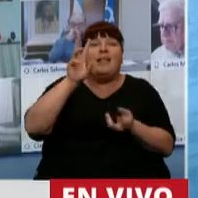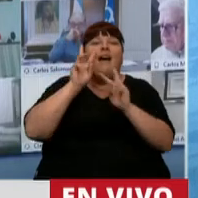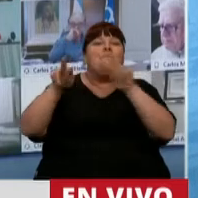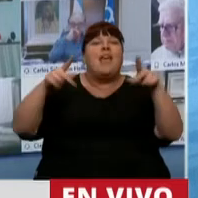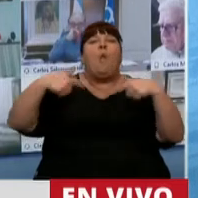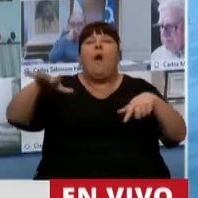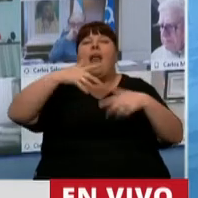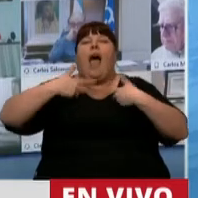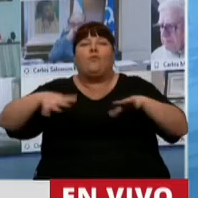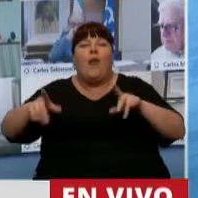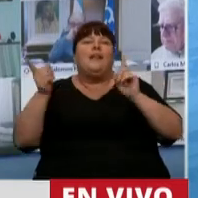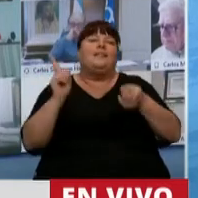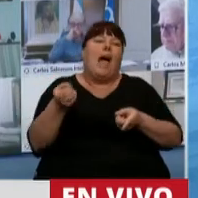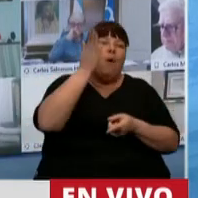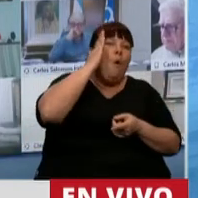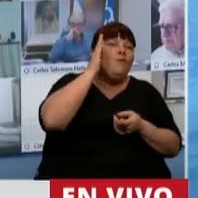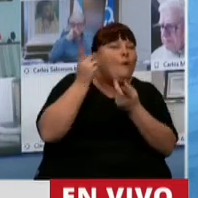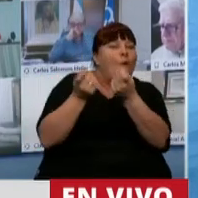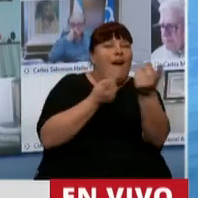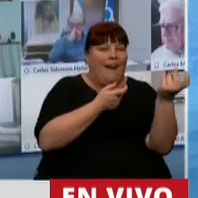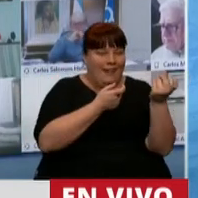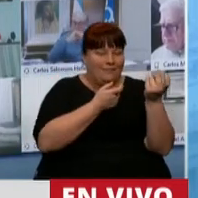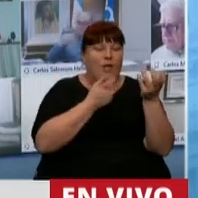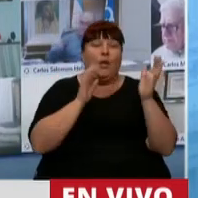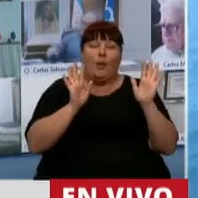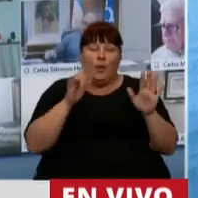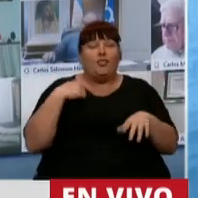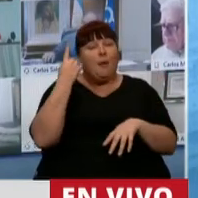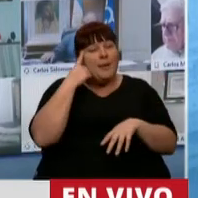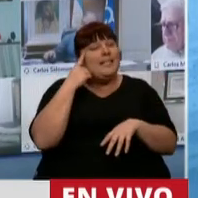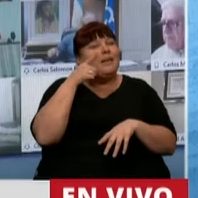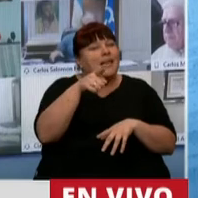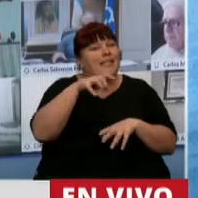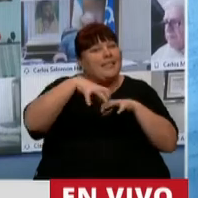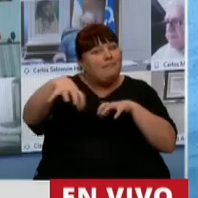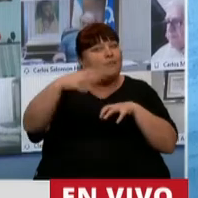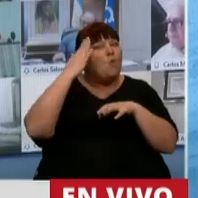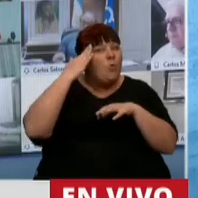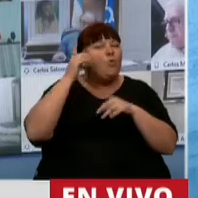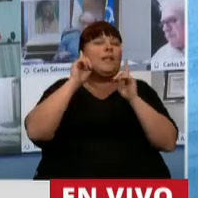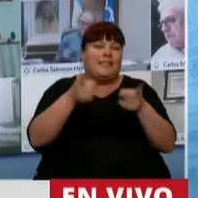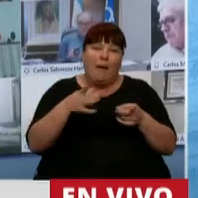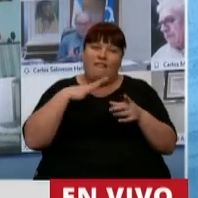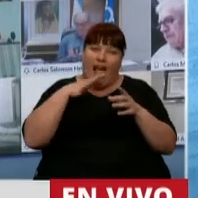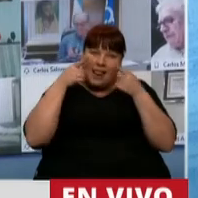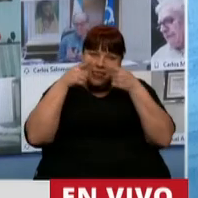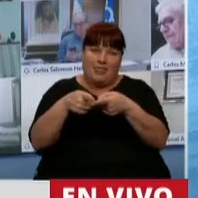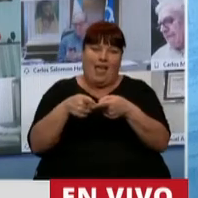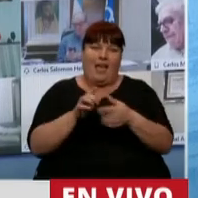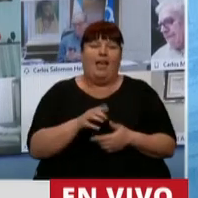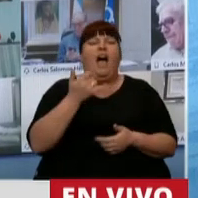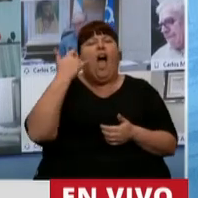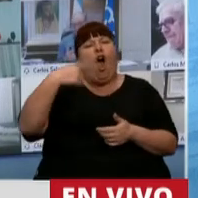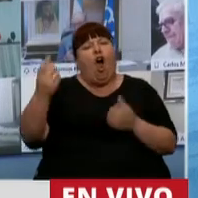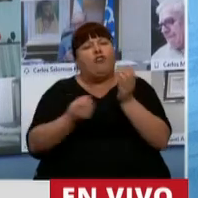naturaleza y consume la cultura bueno creemos que ese es un sector al que también tenemos que llegar queríamos